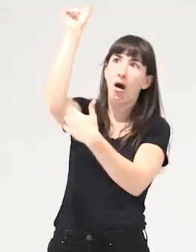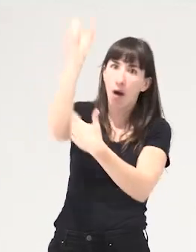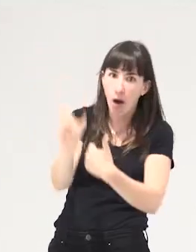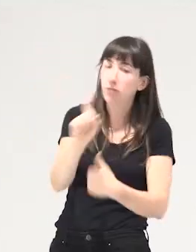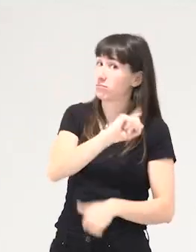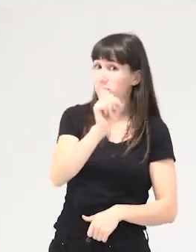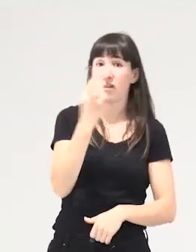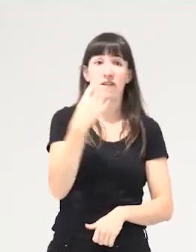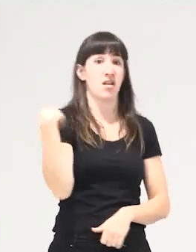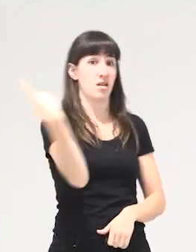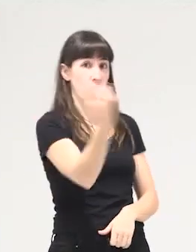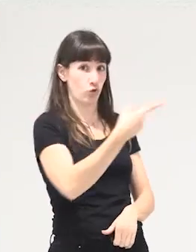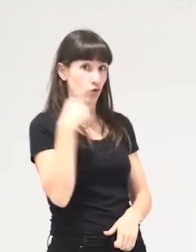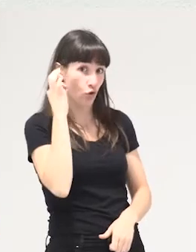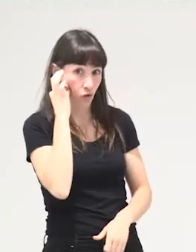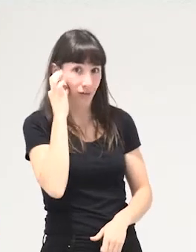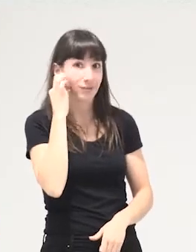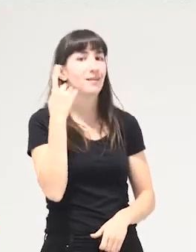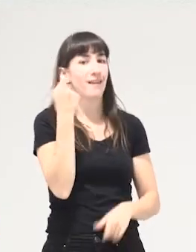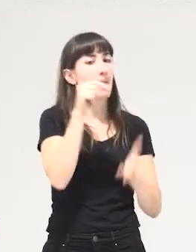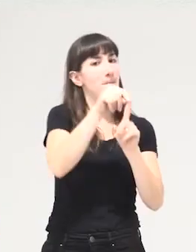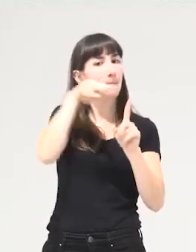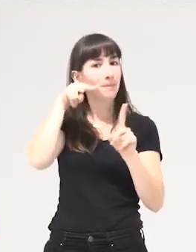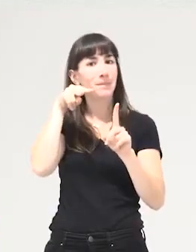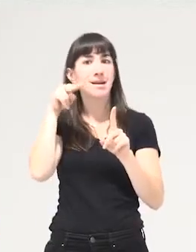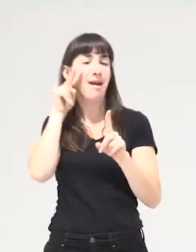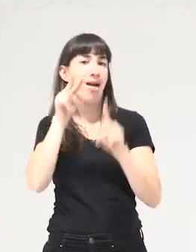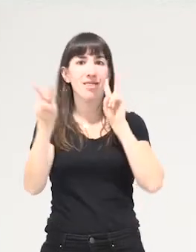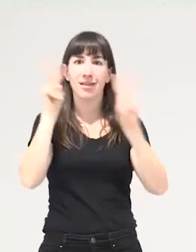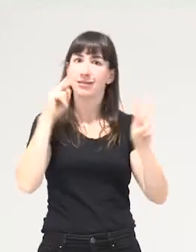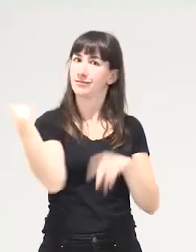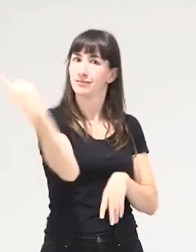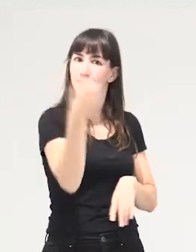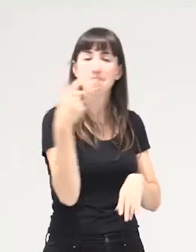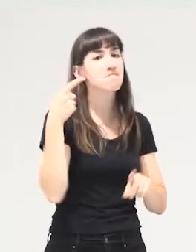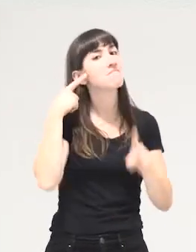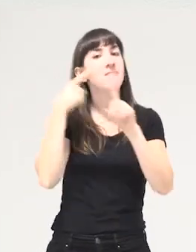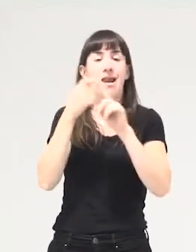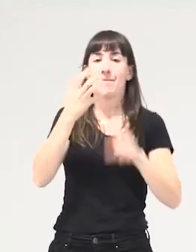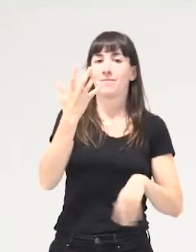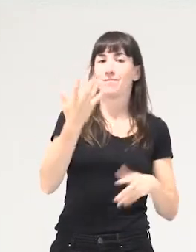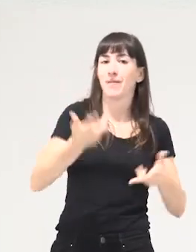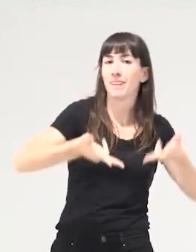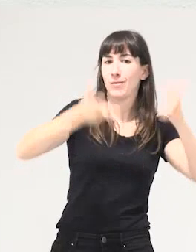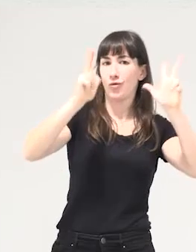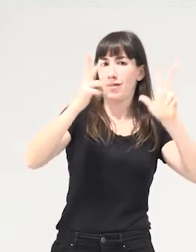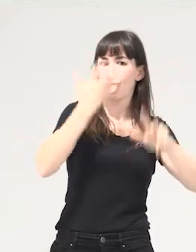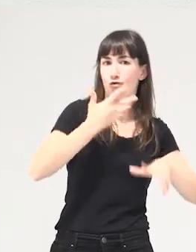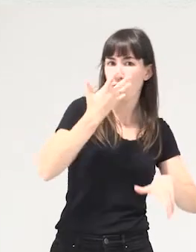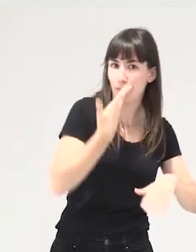necesitamos estar todas son necesarias estas miradas que insisto tengan esa capacidad de democratizar el conocimiento y la propuesta